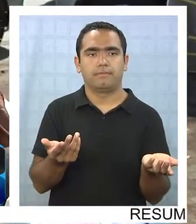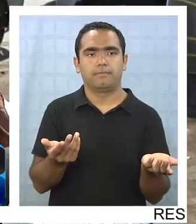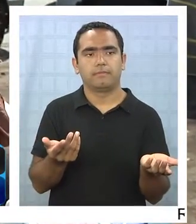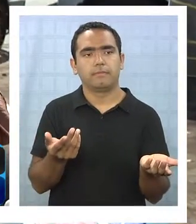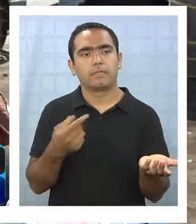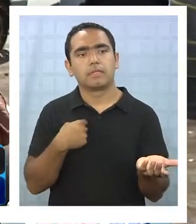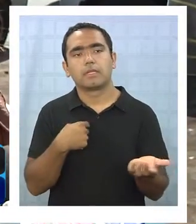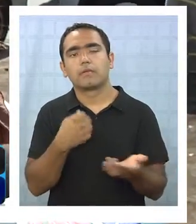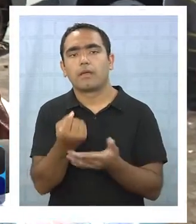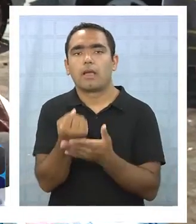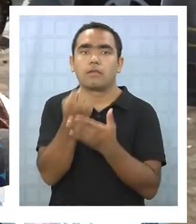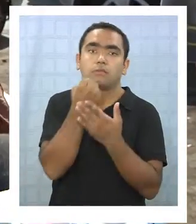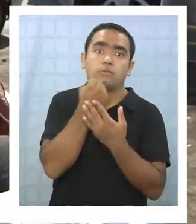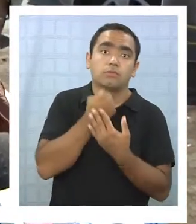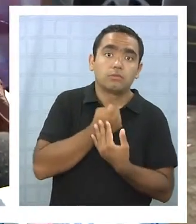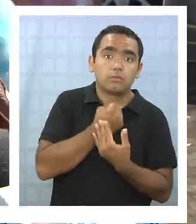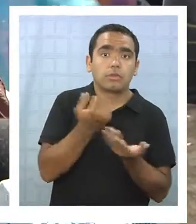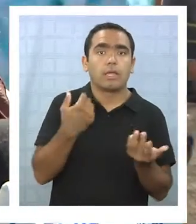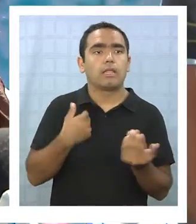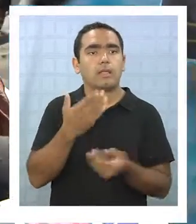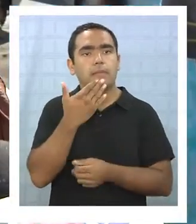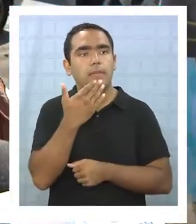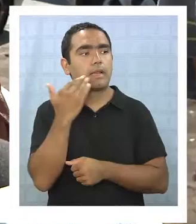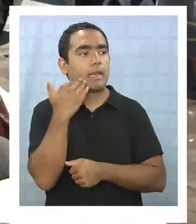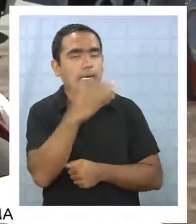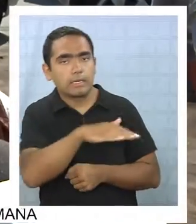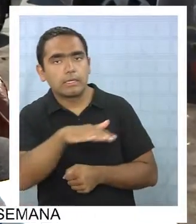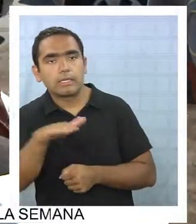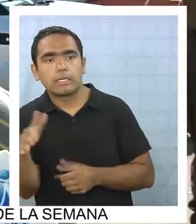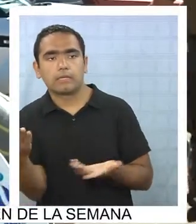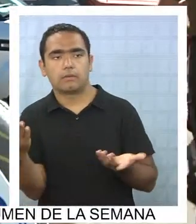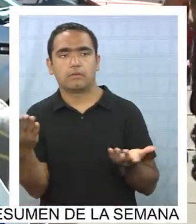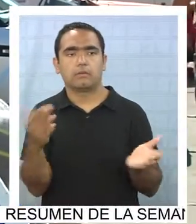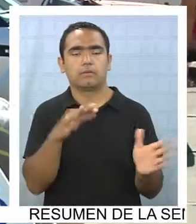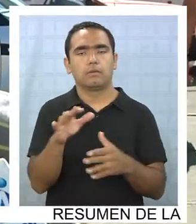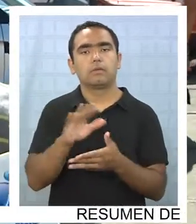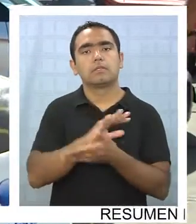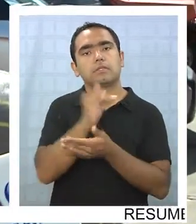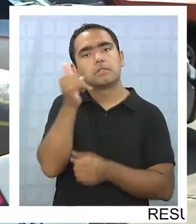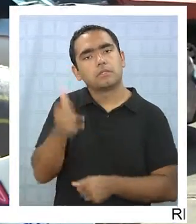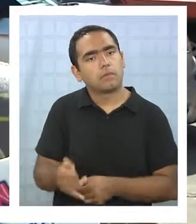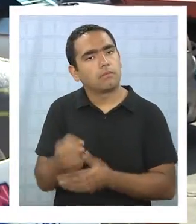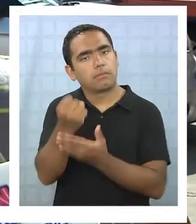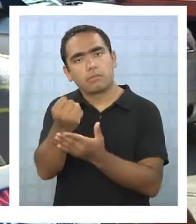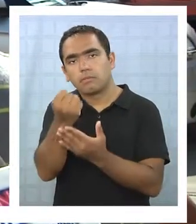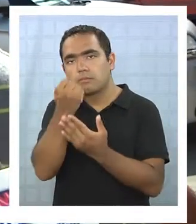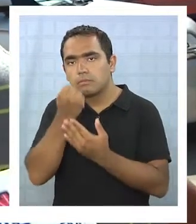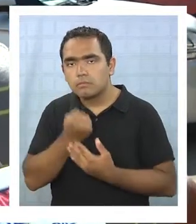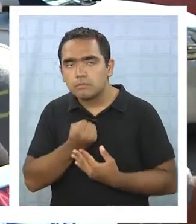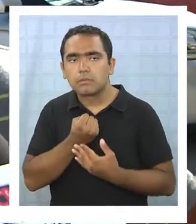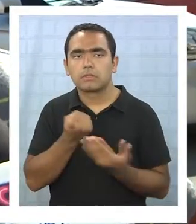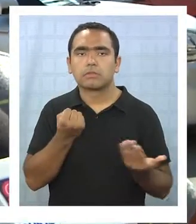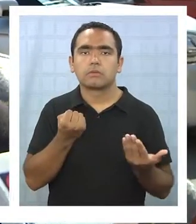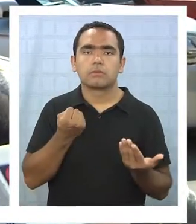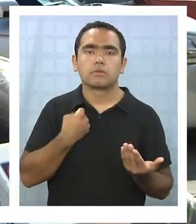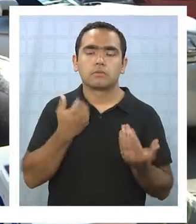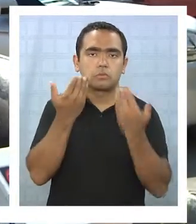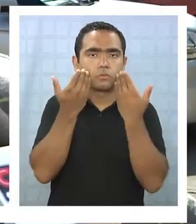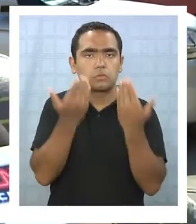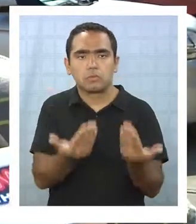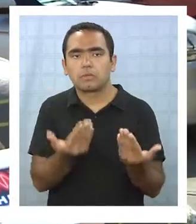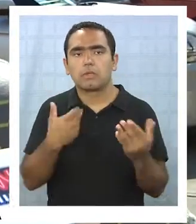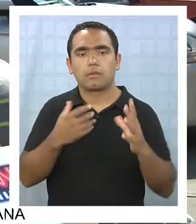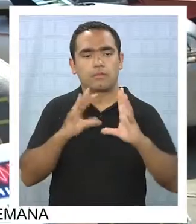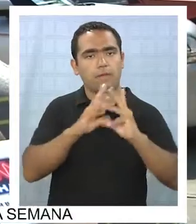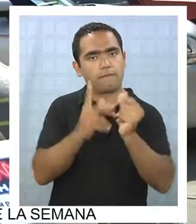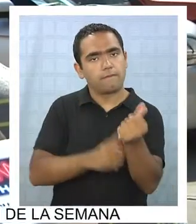que les va a servir a los niños más que a nadie. Tu ayuda que es un aporte extra para